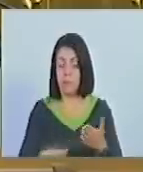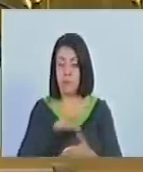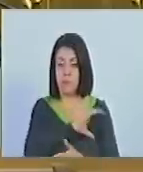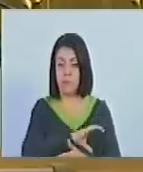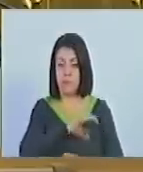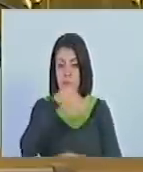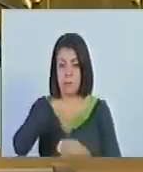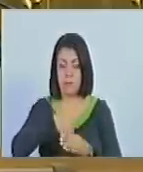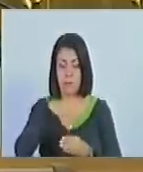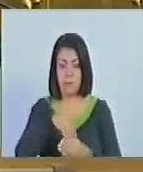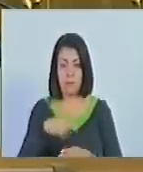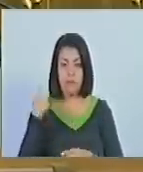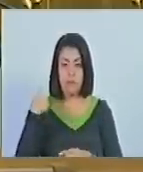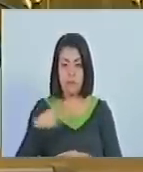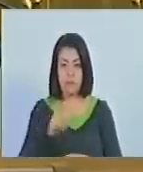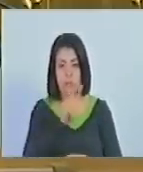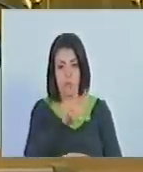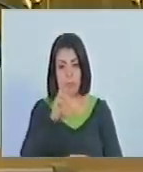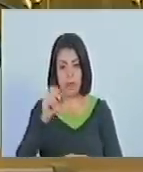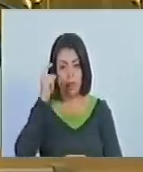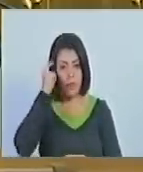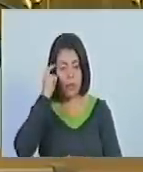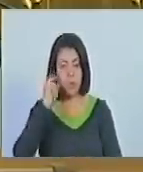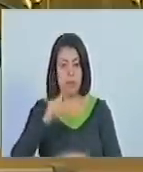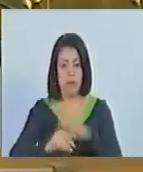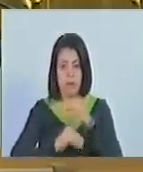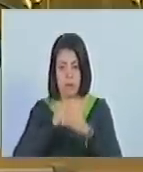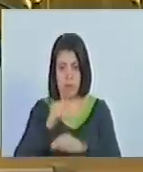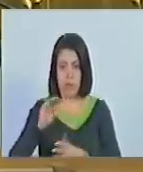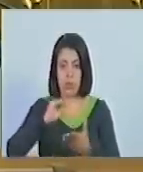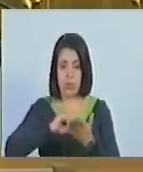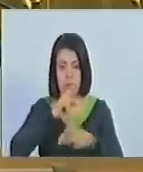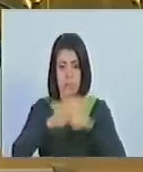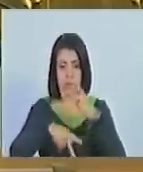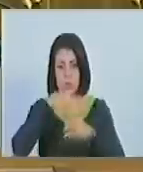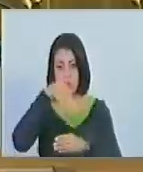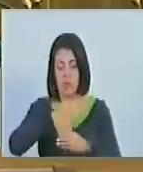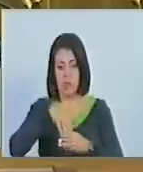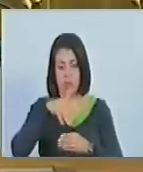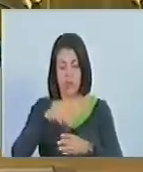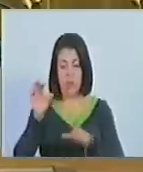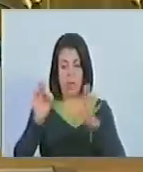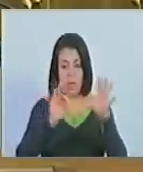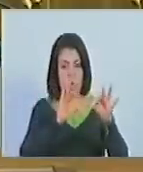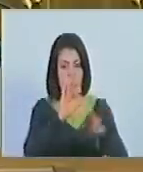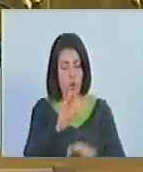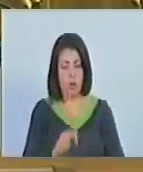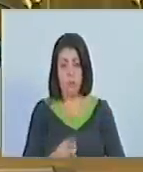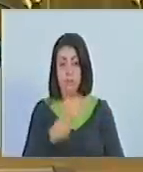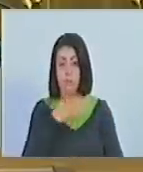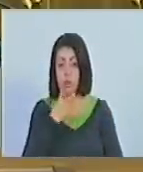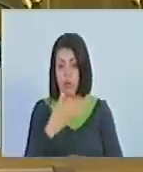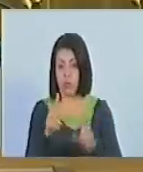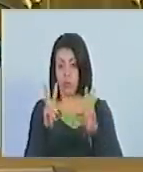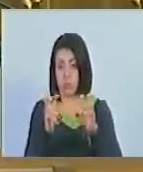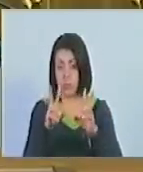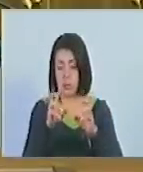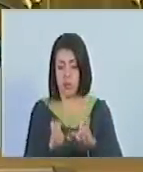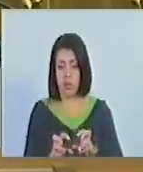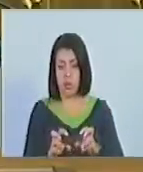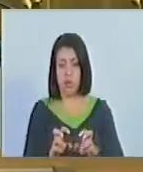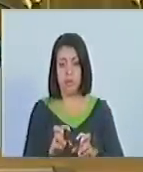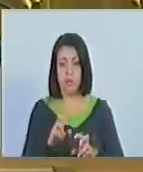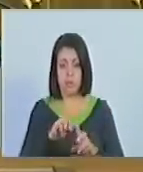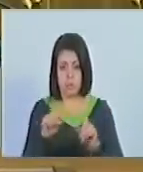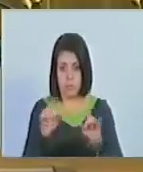la Comisión Electoral tendrá 30 días para llevar a cabo el proceso electoral donde se elegirán las nuevas voceras o voceros